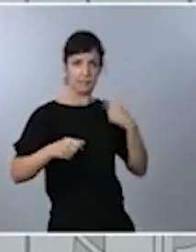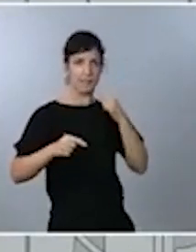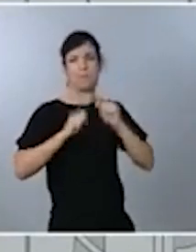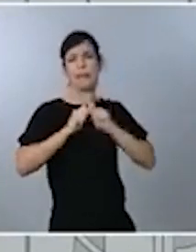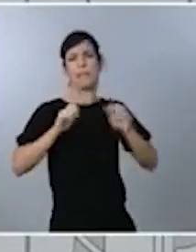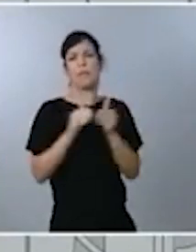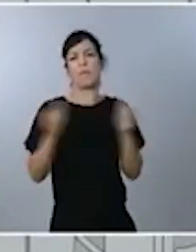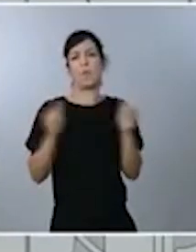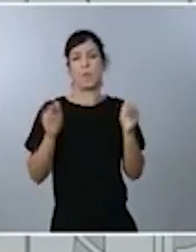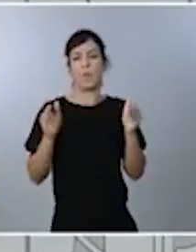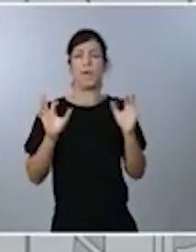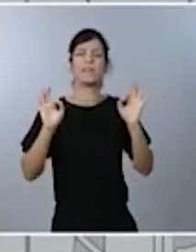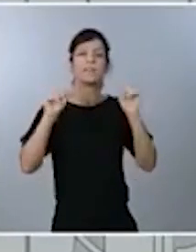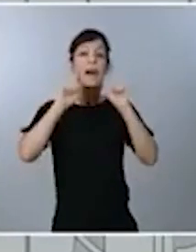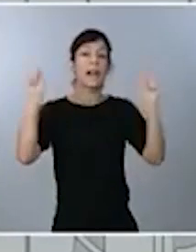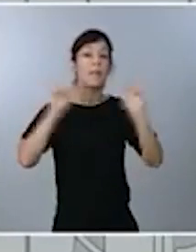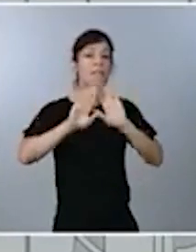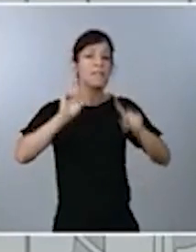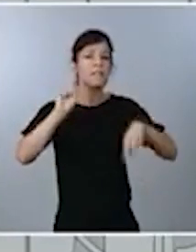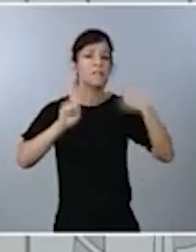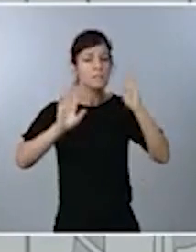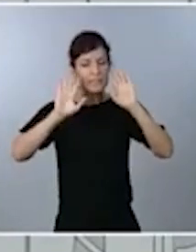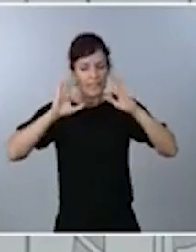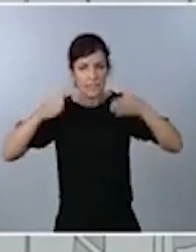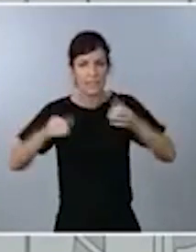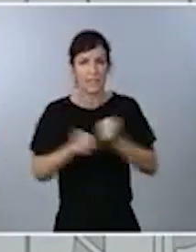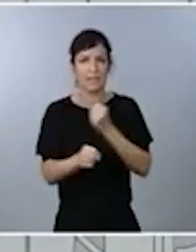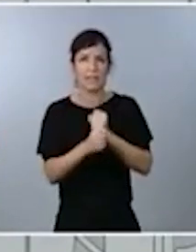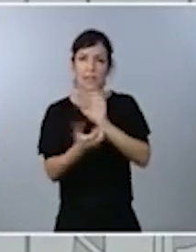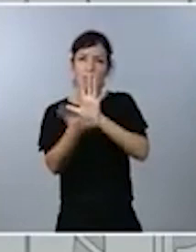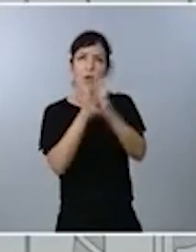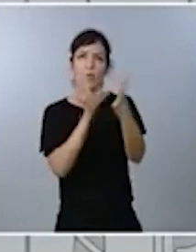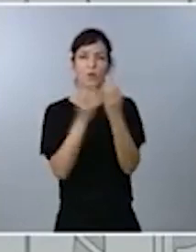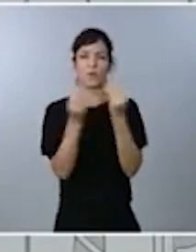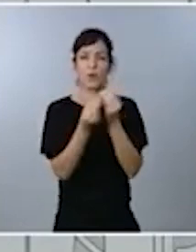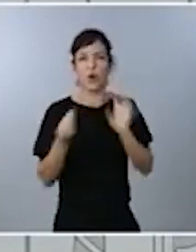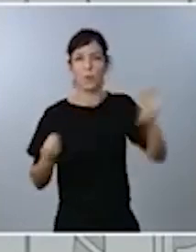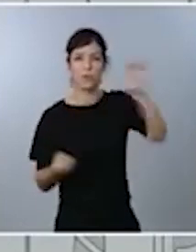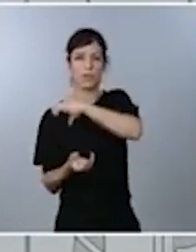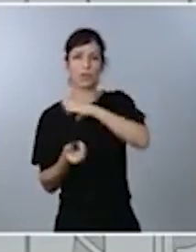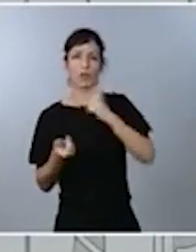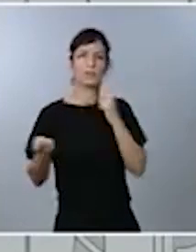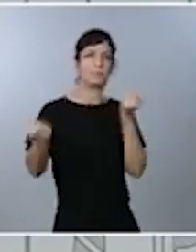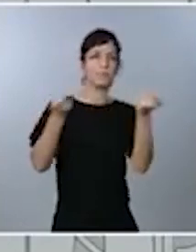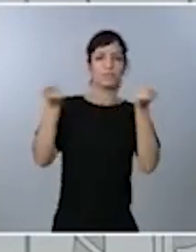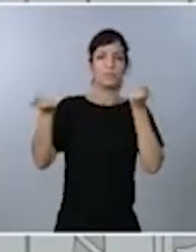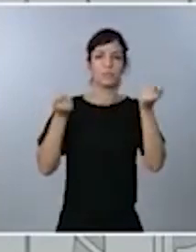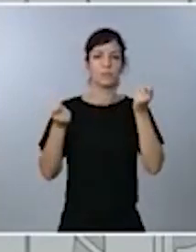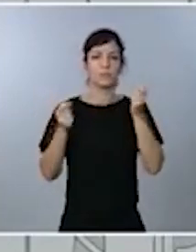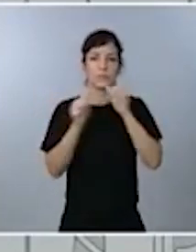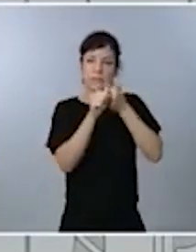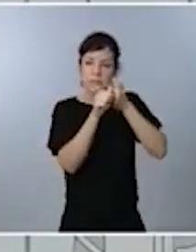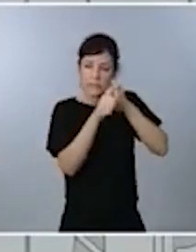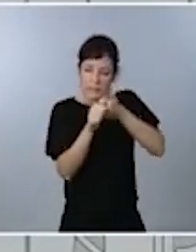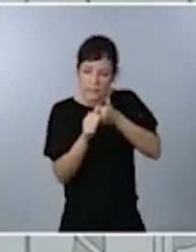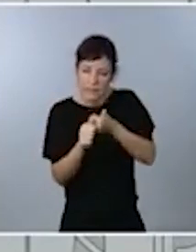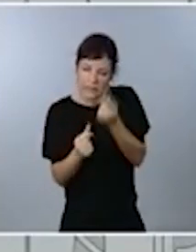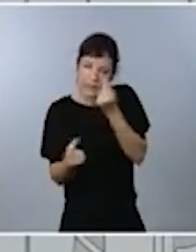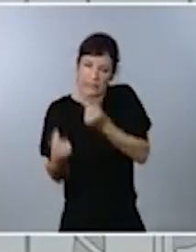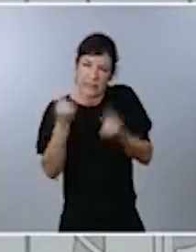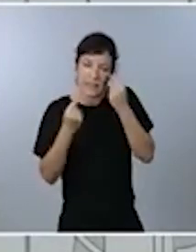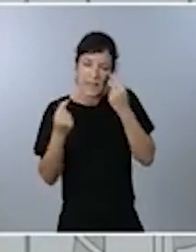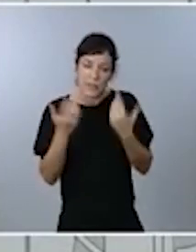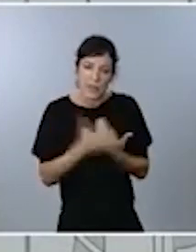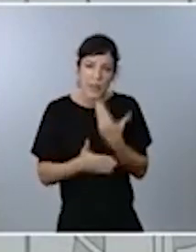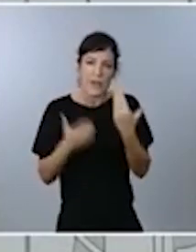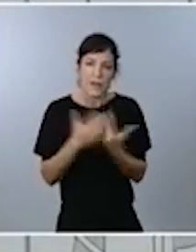estado de alarma, trabajando en coordinación con las comunidades autónomas, realizando un seguimiento exhaustivo y a diario de la evolución de la